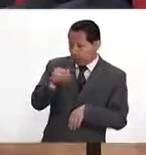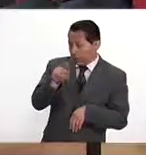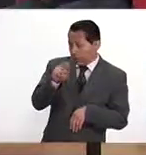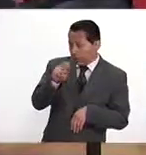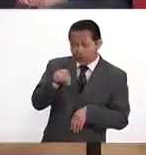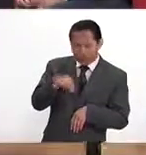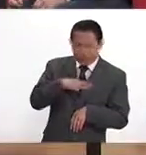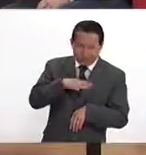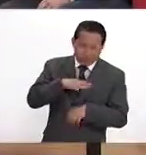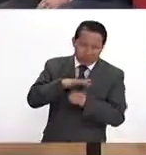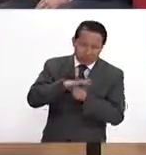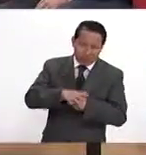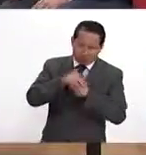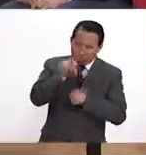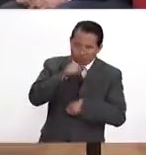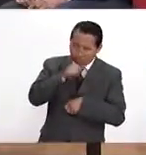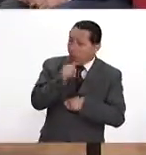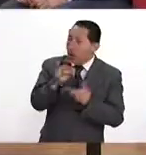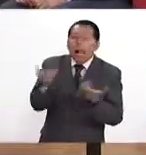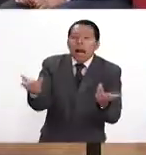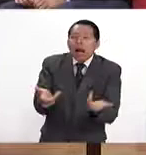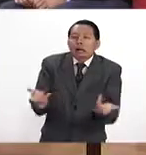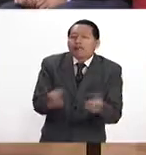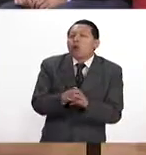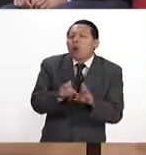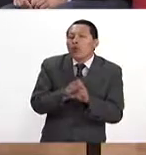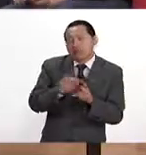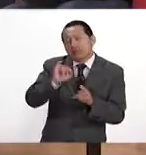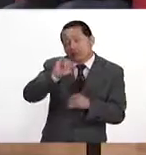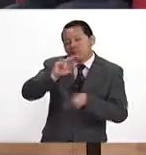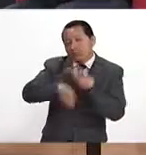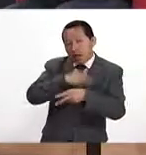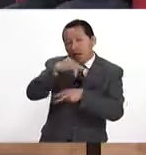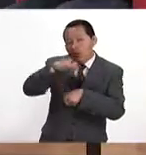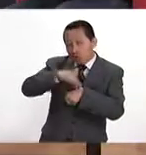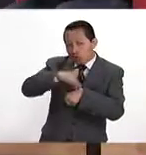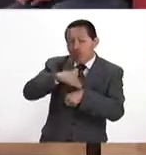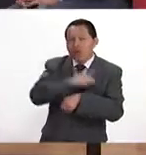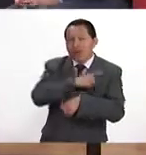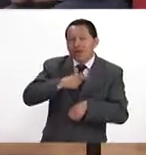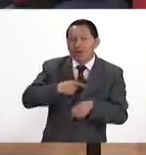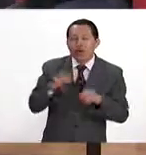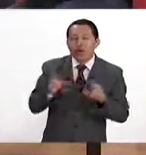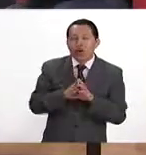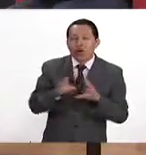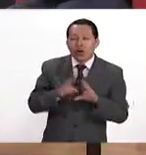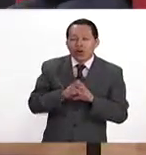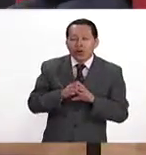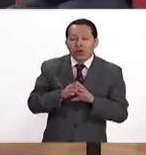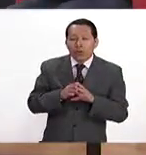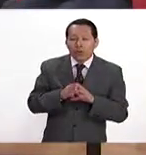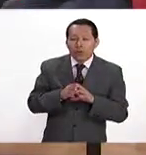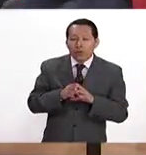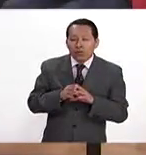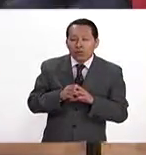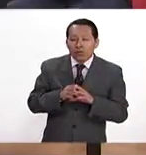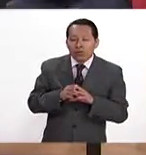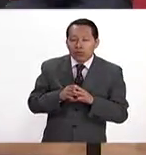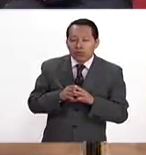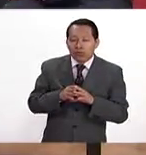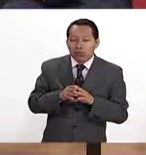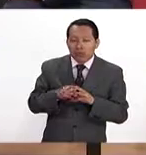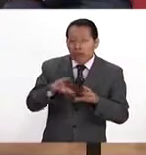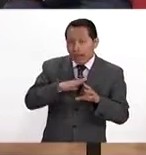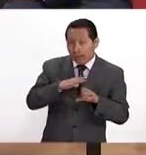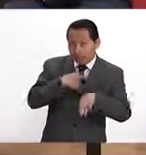procedimiento adecuado? Además, por supuesto, de asistir al médico y los chequeos, ¿cómo debe de irse desarrollando? Pues